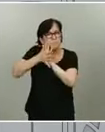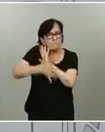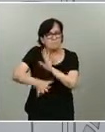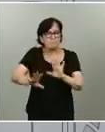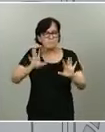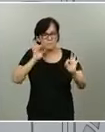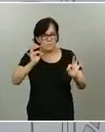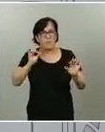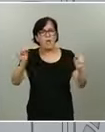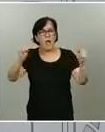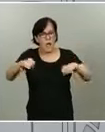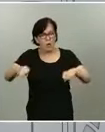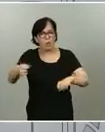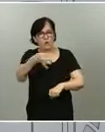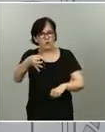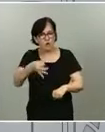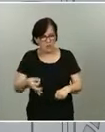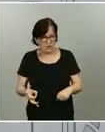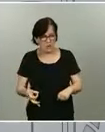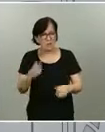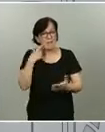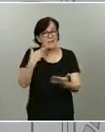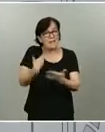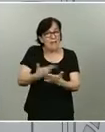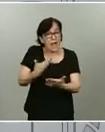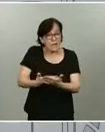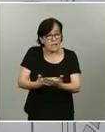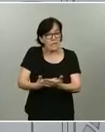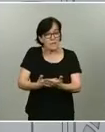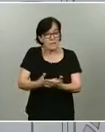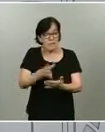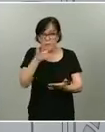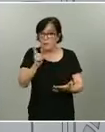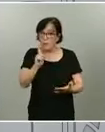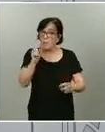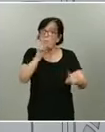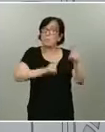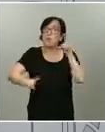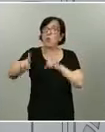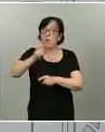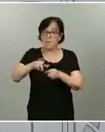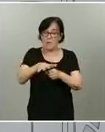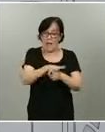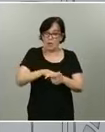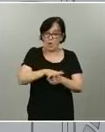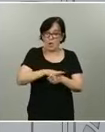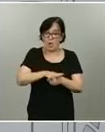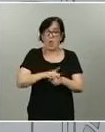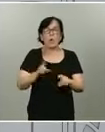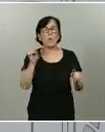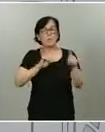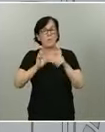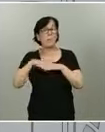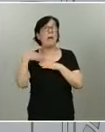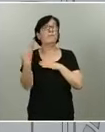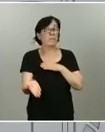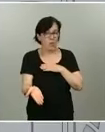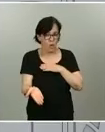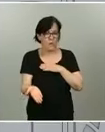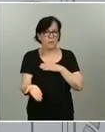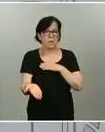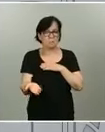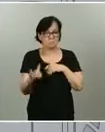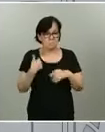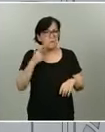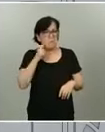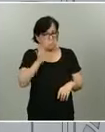adecuados y garantizamos que, además de no suponer un problema local, tampoco supone un problema fuera, a mí me parece bien que